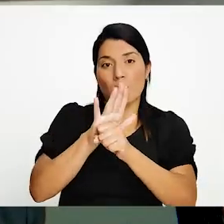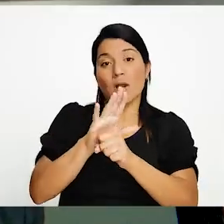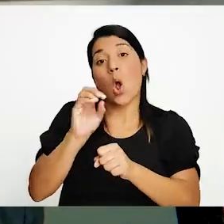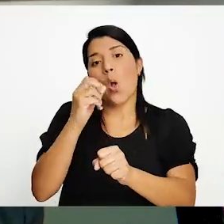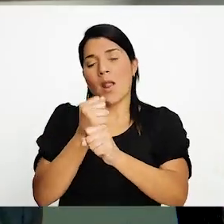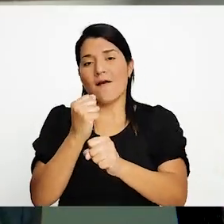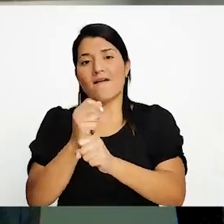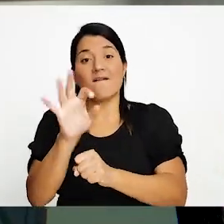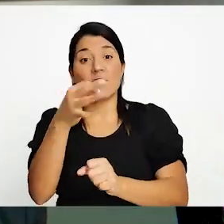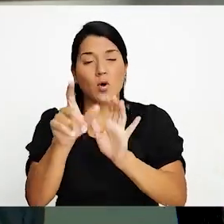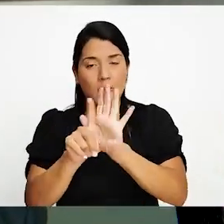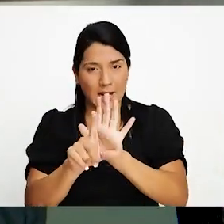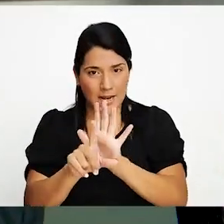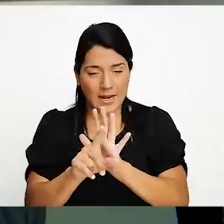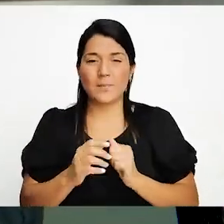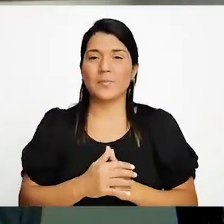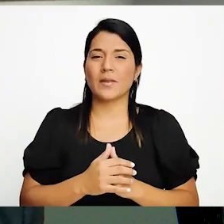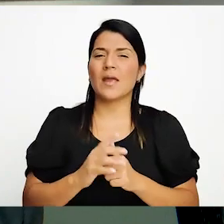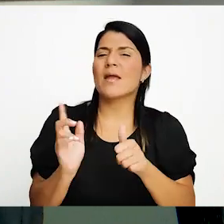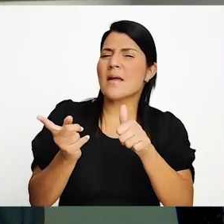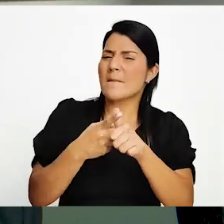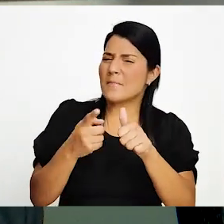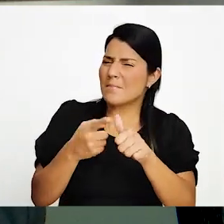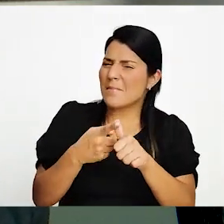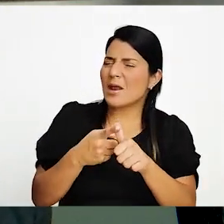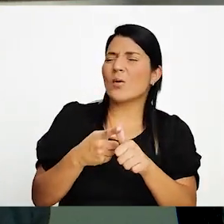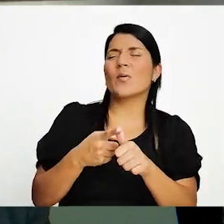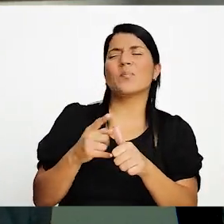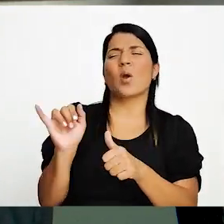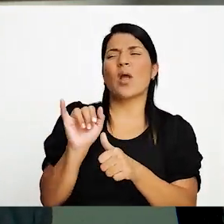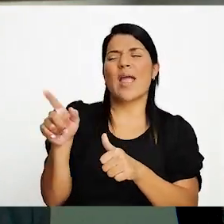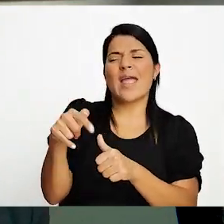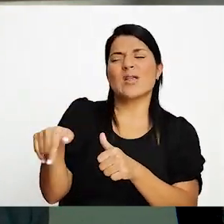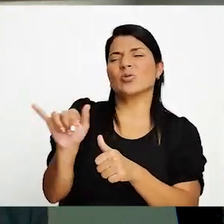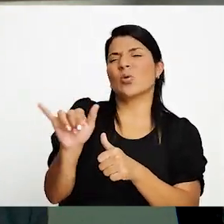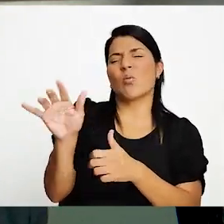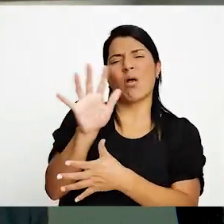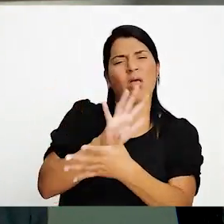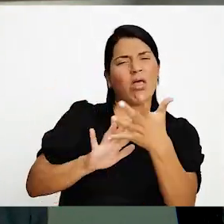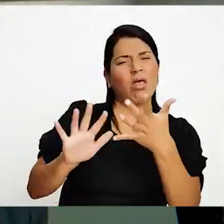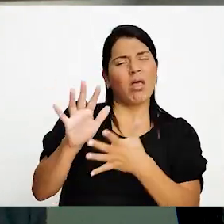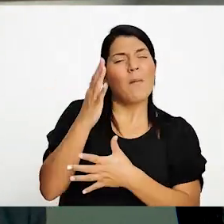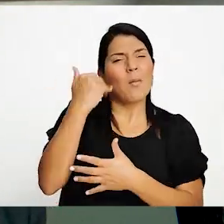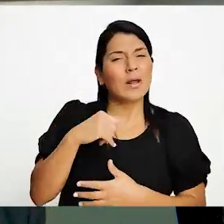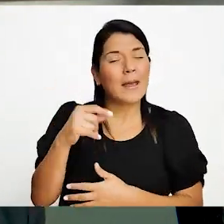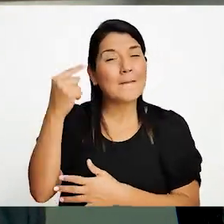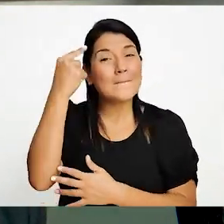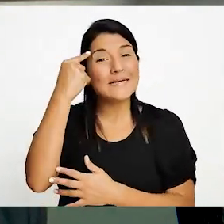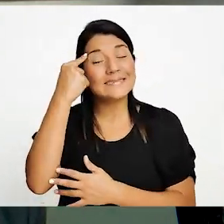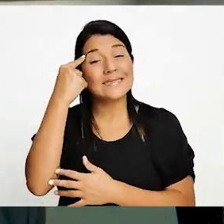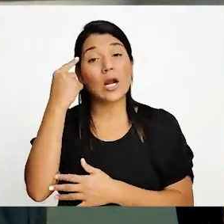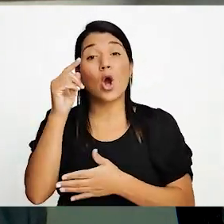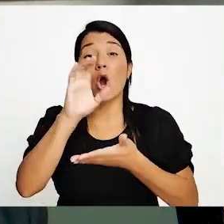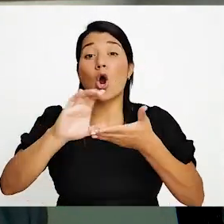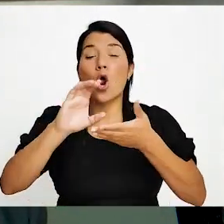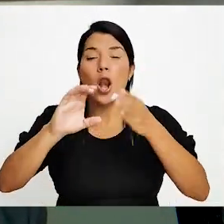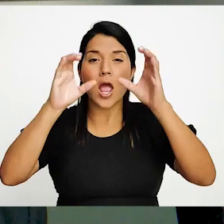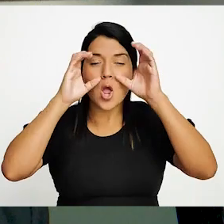Consideraron al principio una especie de confusión con respecto a que Colipro estaba haciendo una